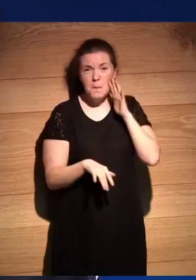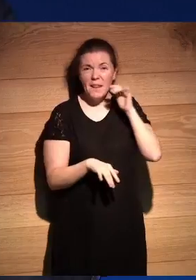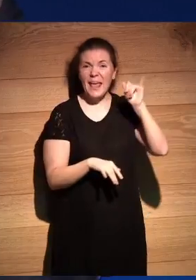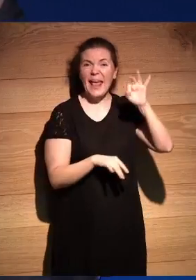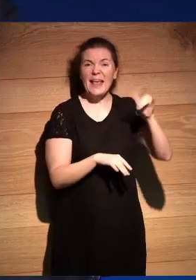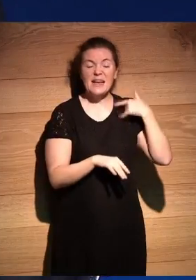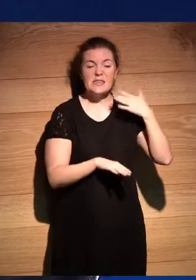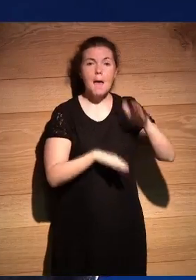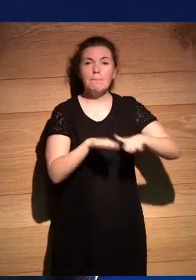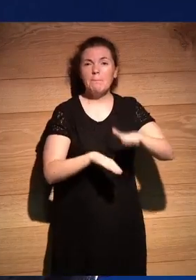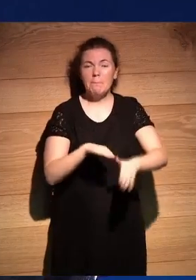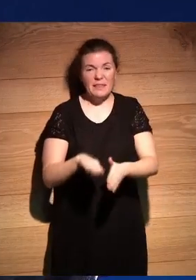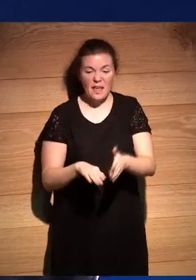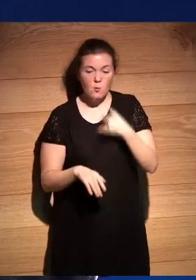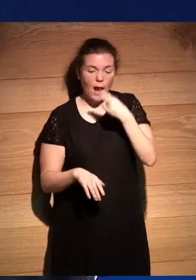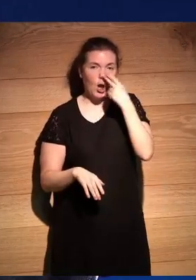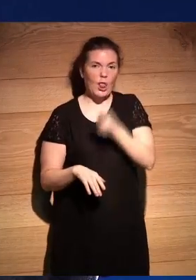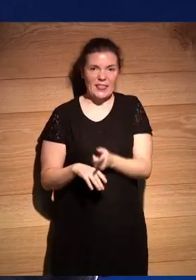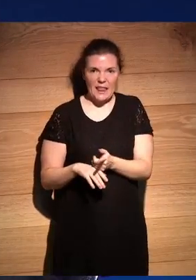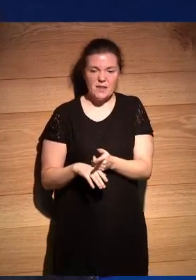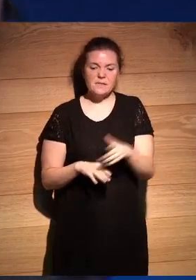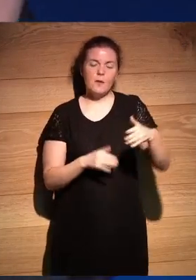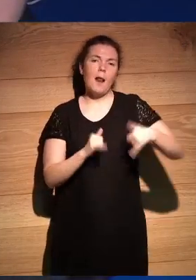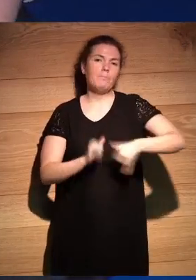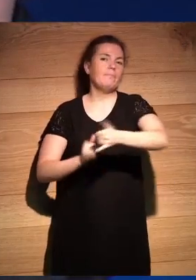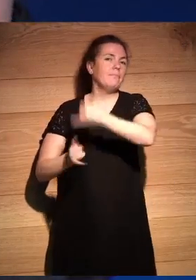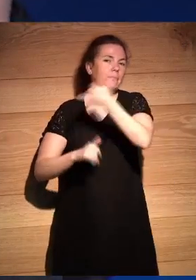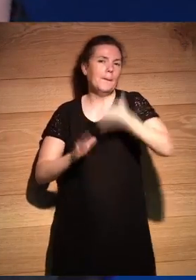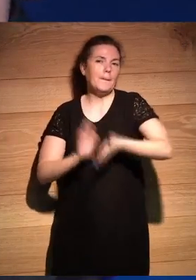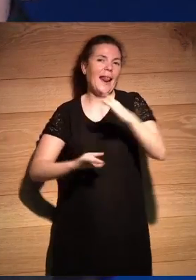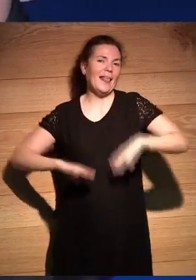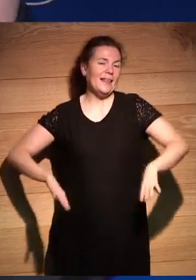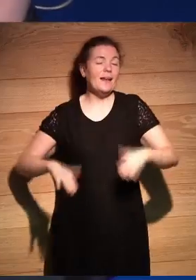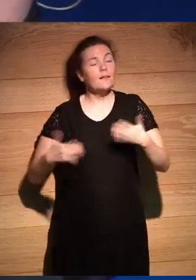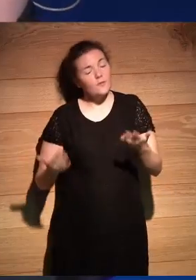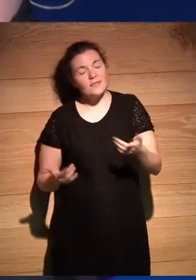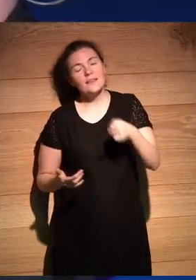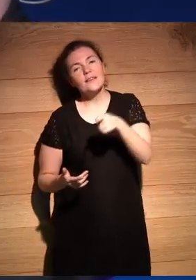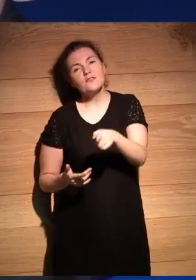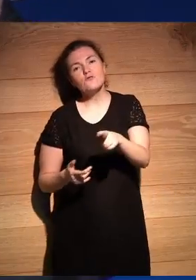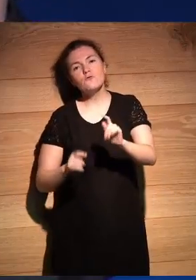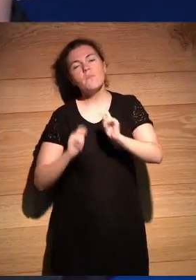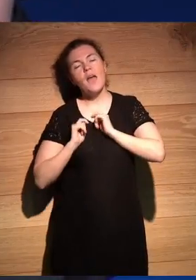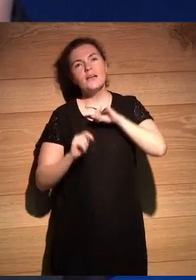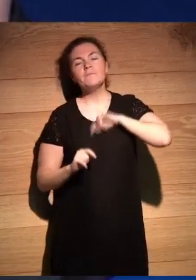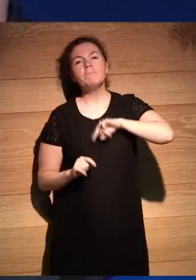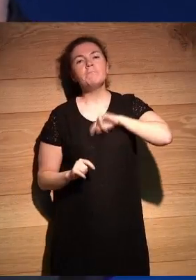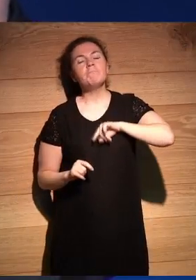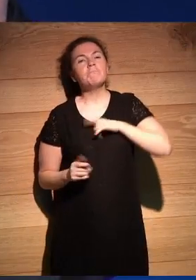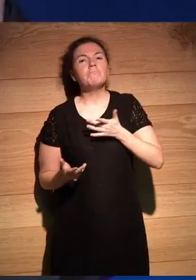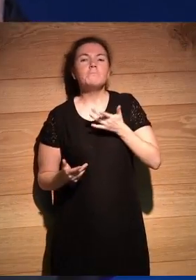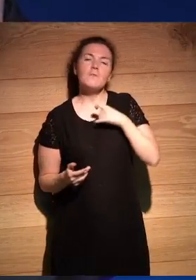habían pateado hacia abajo ¿no? que no les interesaba váyanse para Argentina ¿no? y entonces todo eso nos causaba una profunda